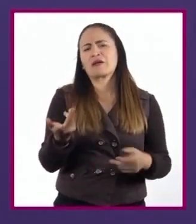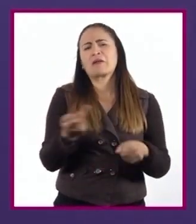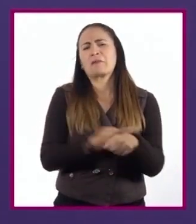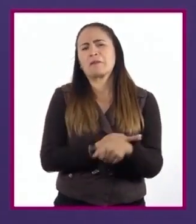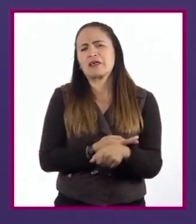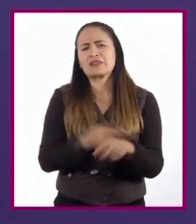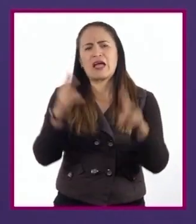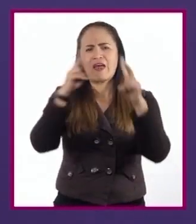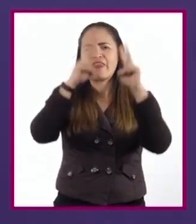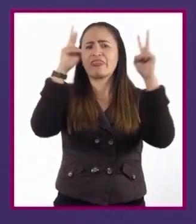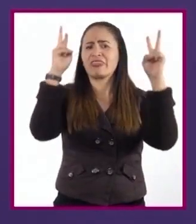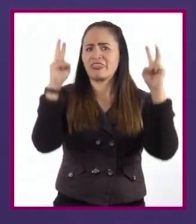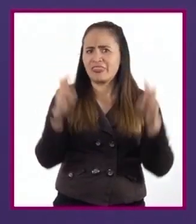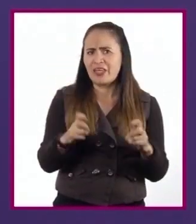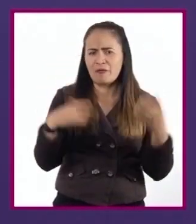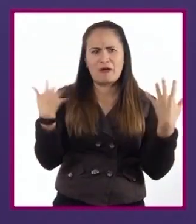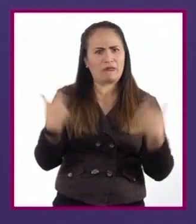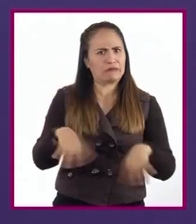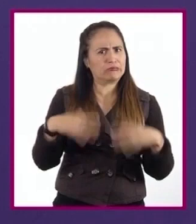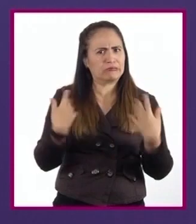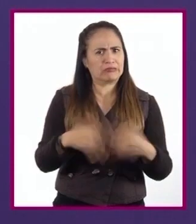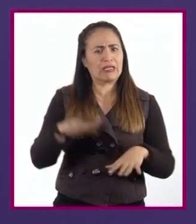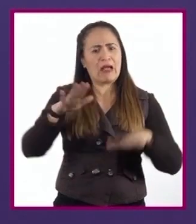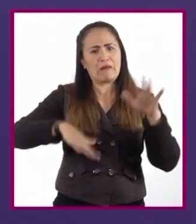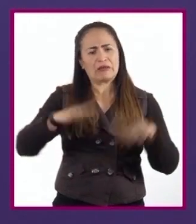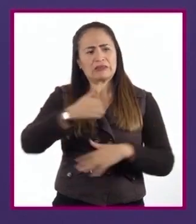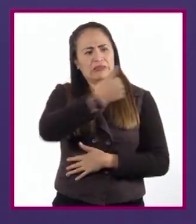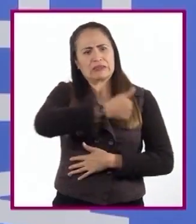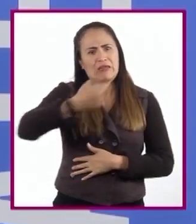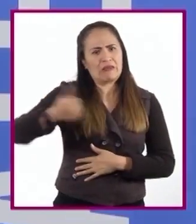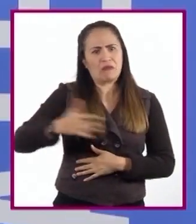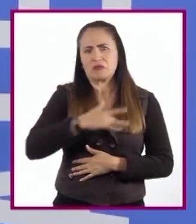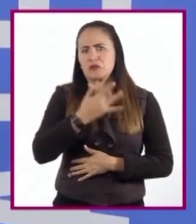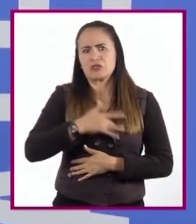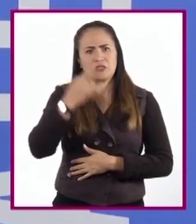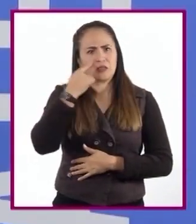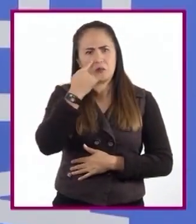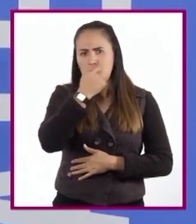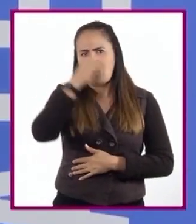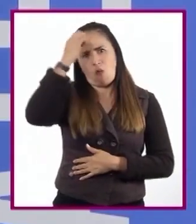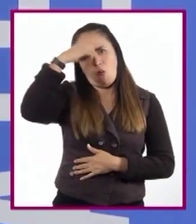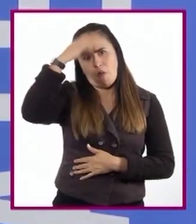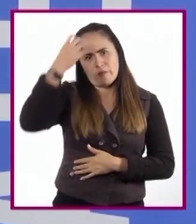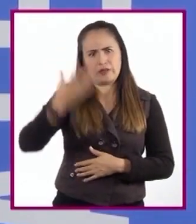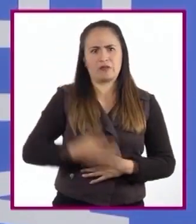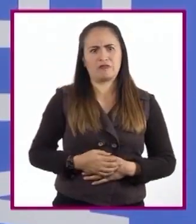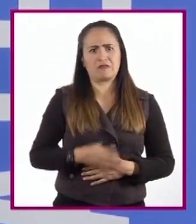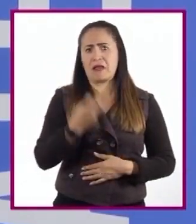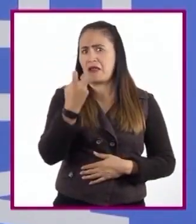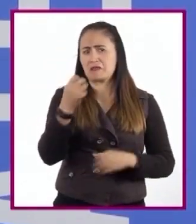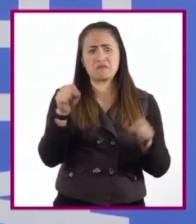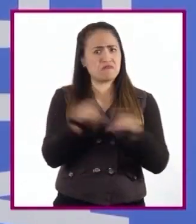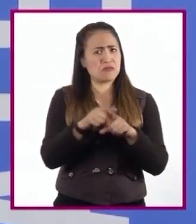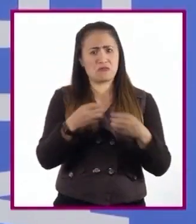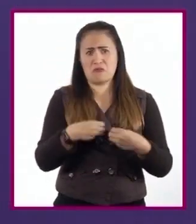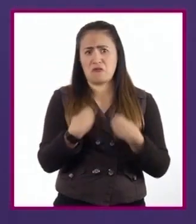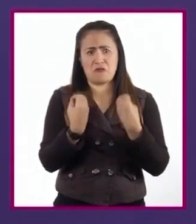algún tema polémico que se preste a interpretaciones diferentes. Esto pasa también en la vida cotidiana, ¿no cree, profesor?